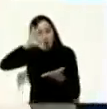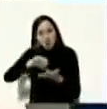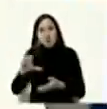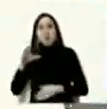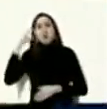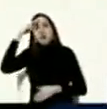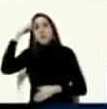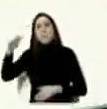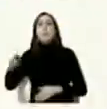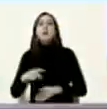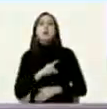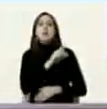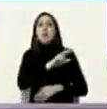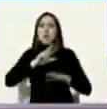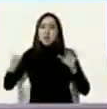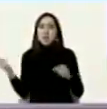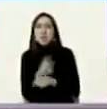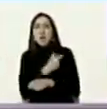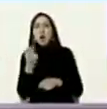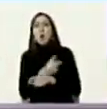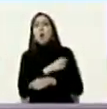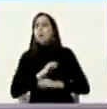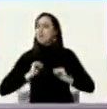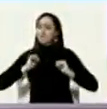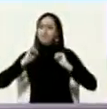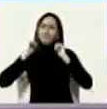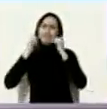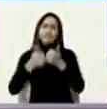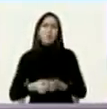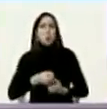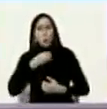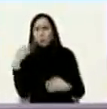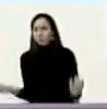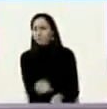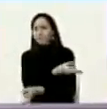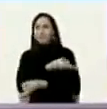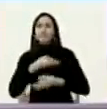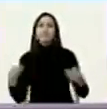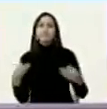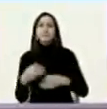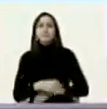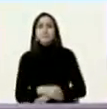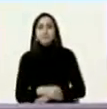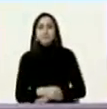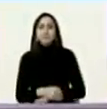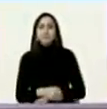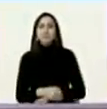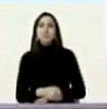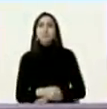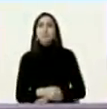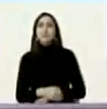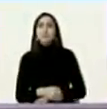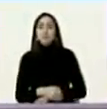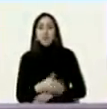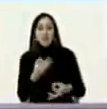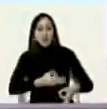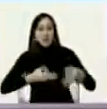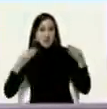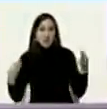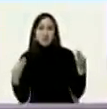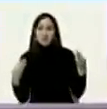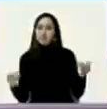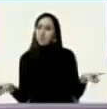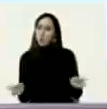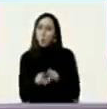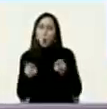agosto del 2021 ya arrancó con buen pie ya este documento es un éxito